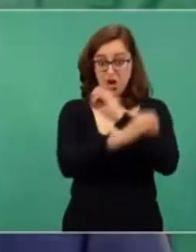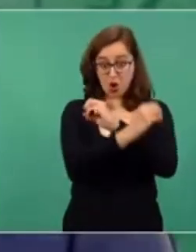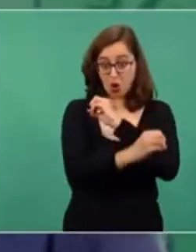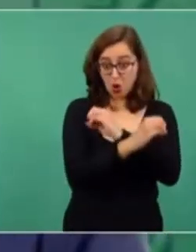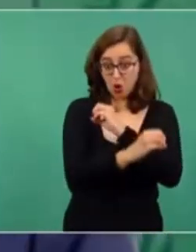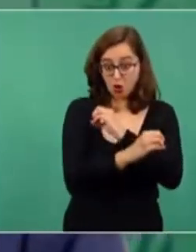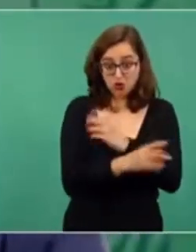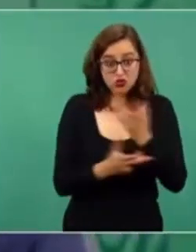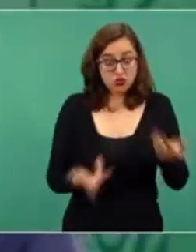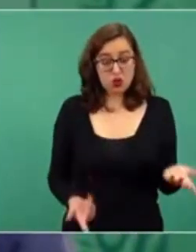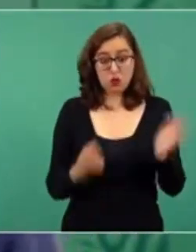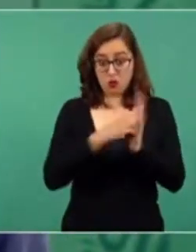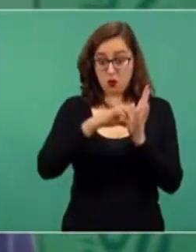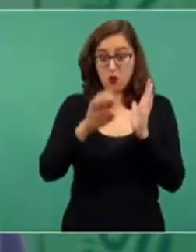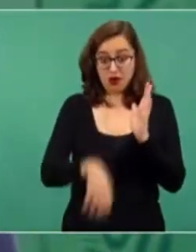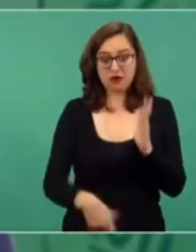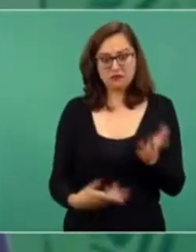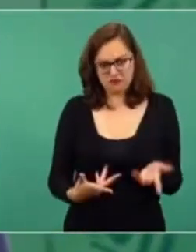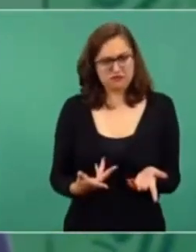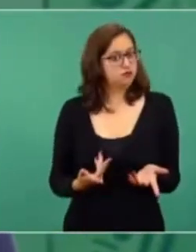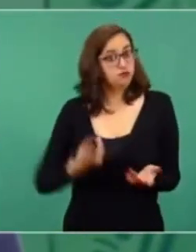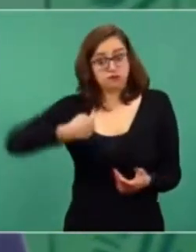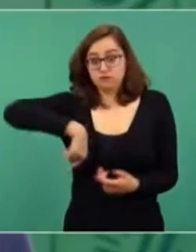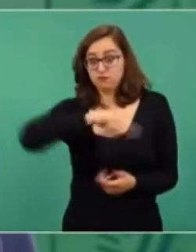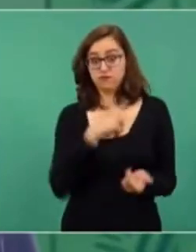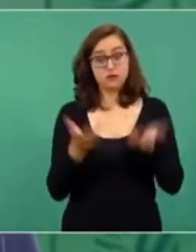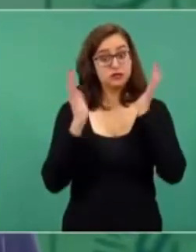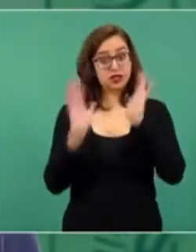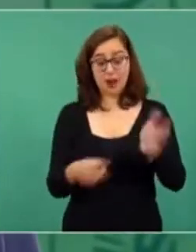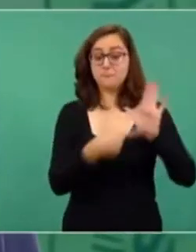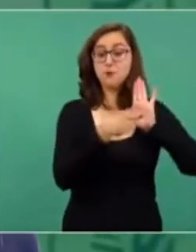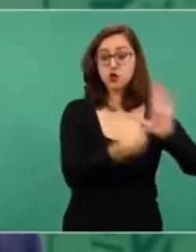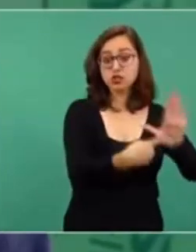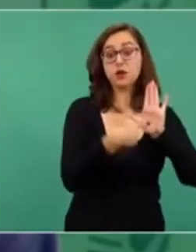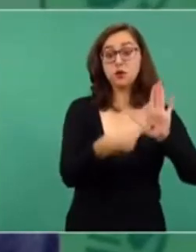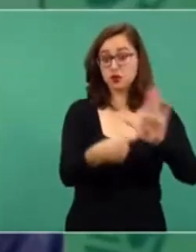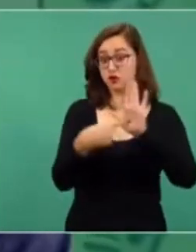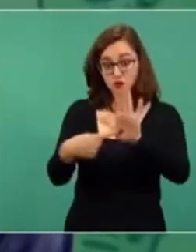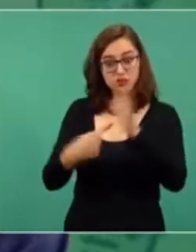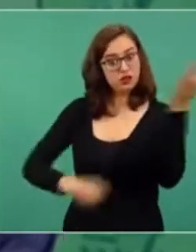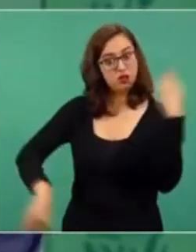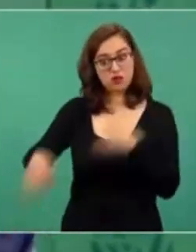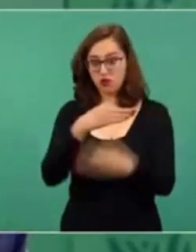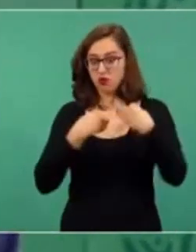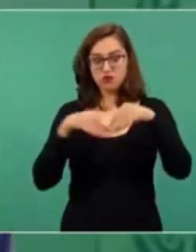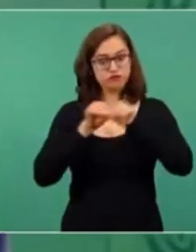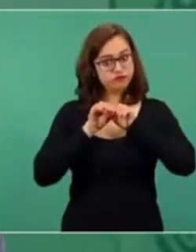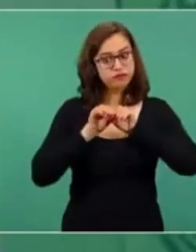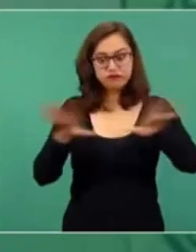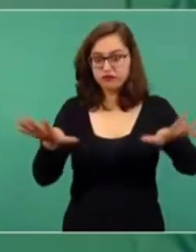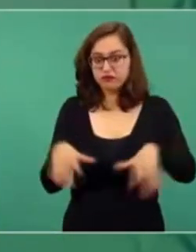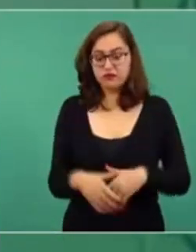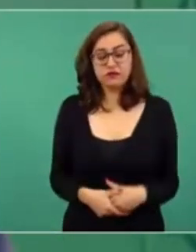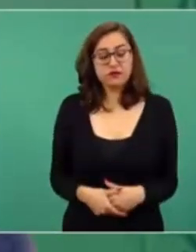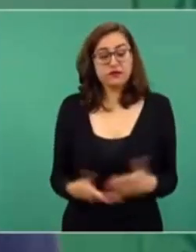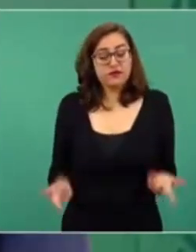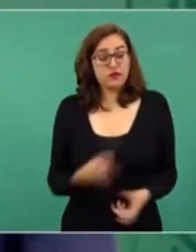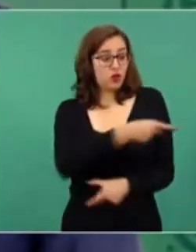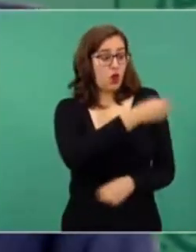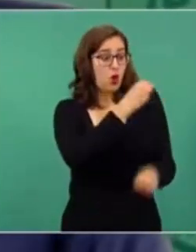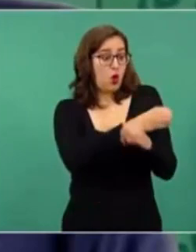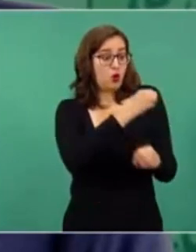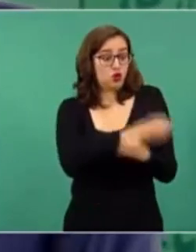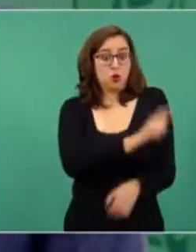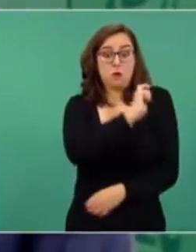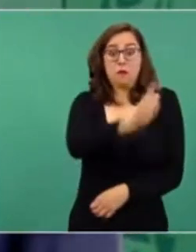porque todo esto es lo que vamos a dar a conocer, pagan menos por la luz que lo que